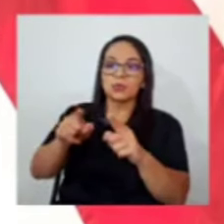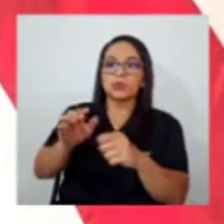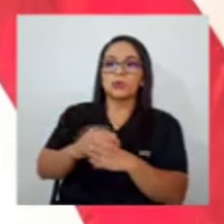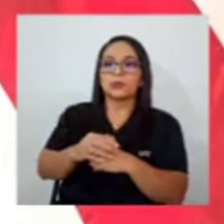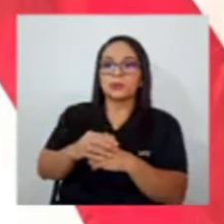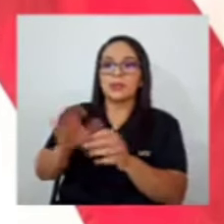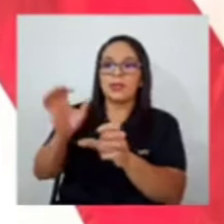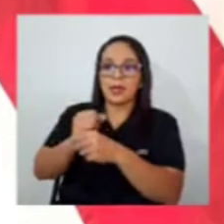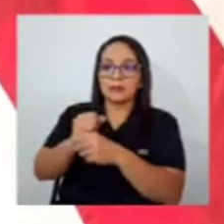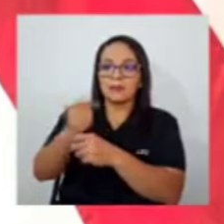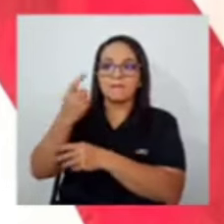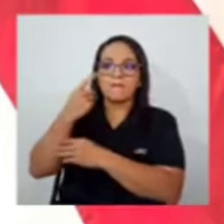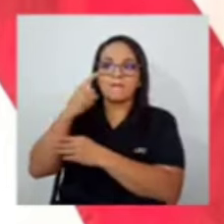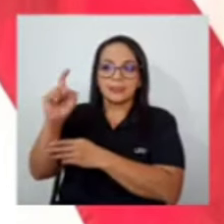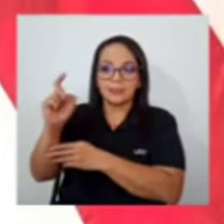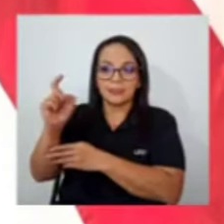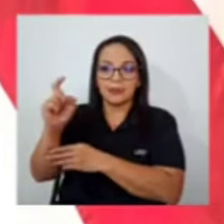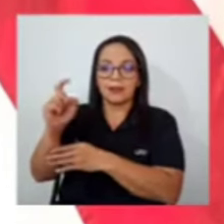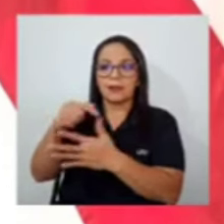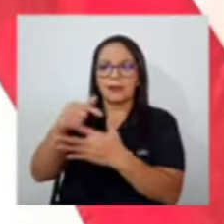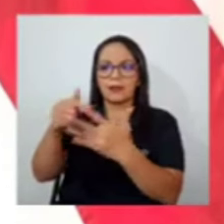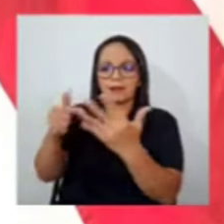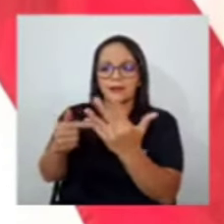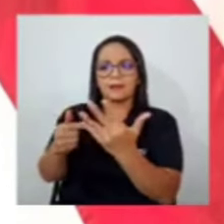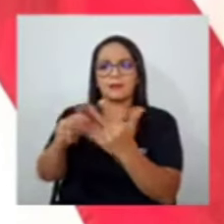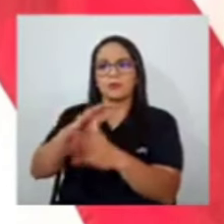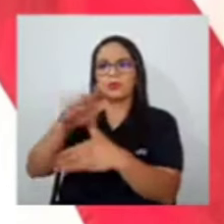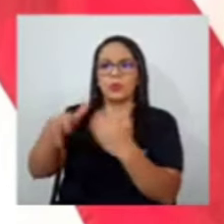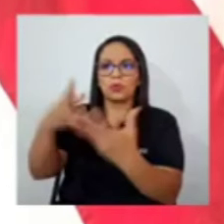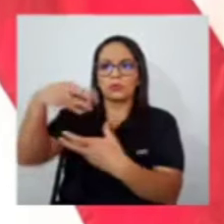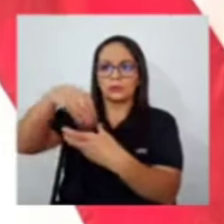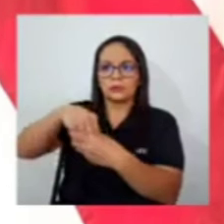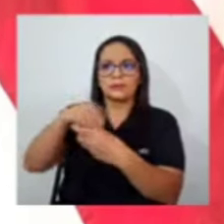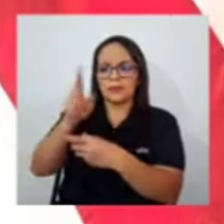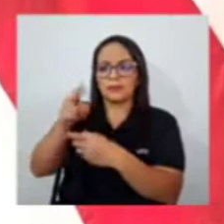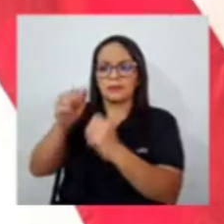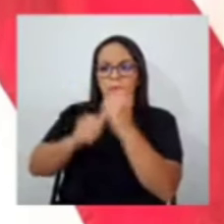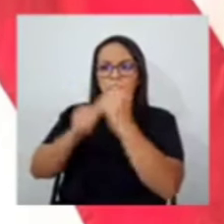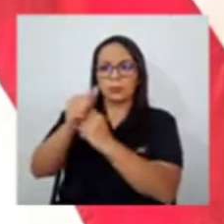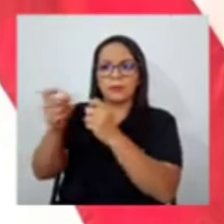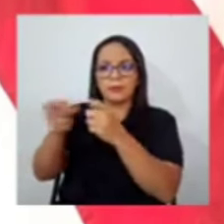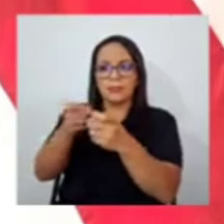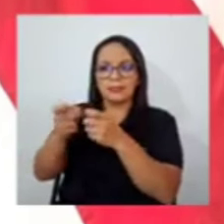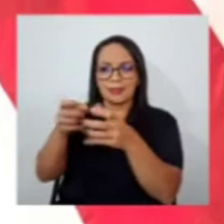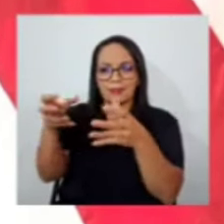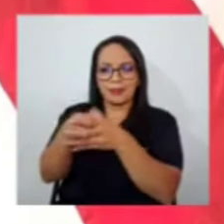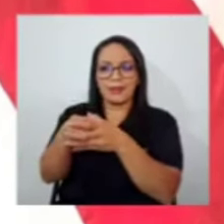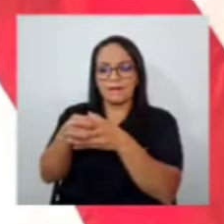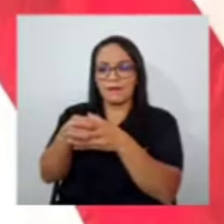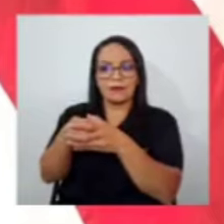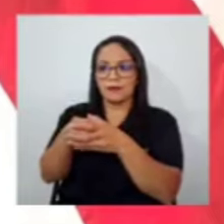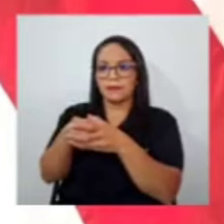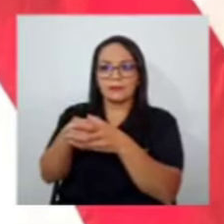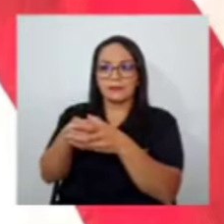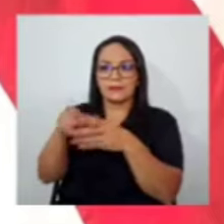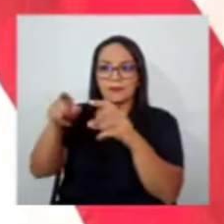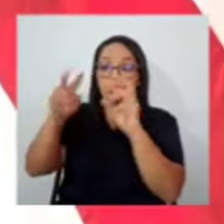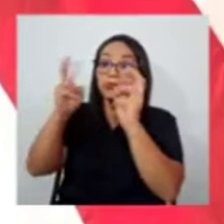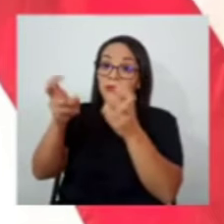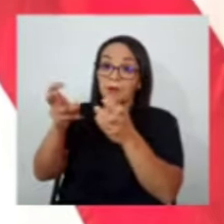la fiscalía de todos son parte de la misma estructura administrativa y entonces ese es un tema que hay que arreglar